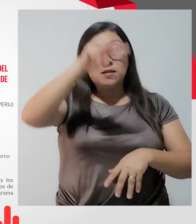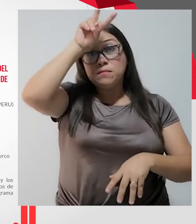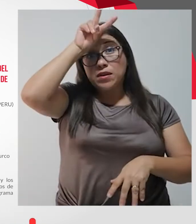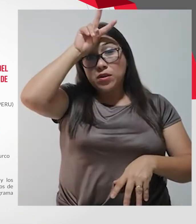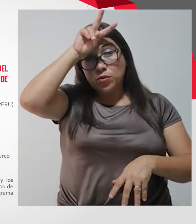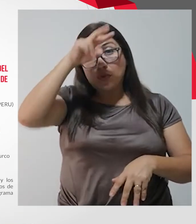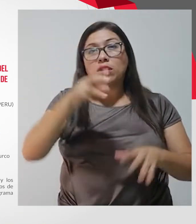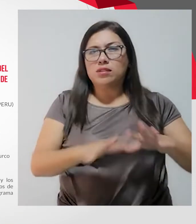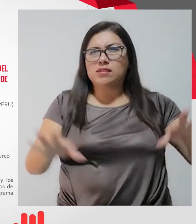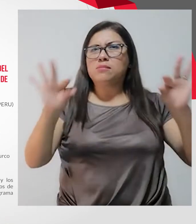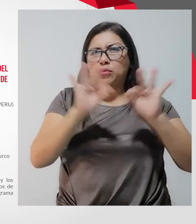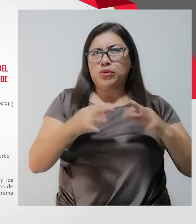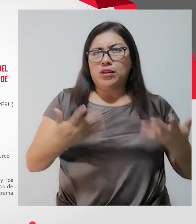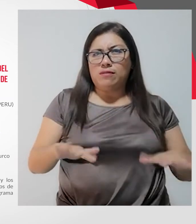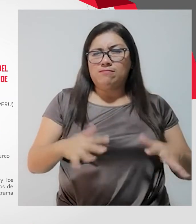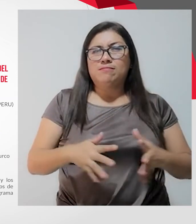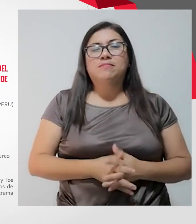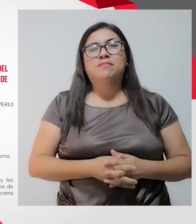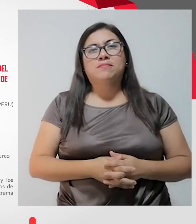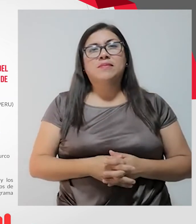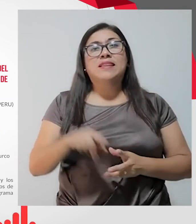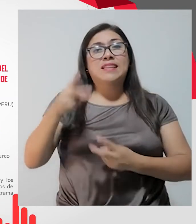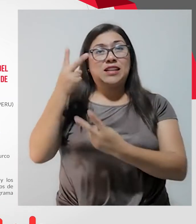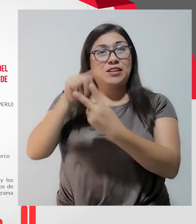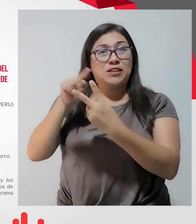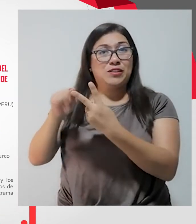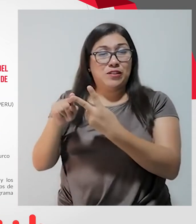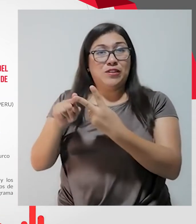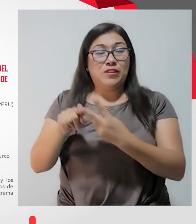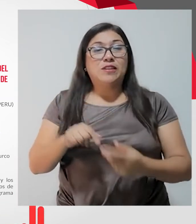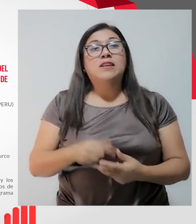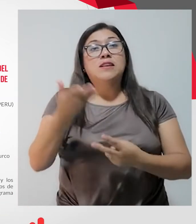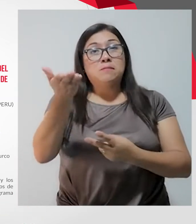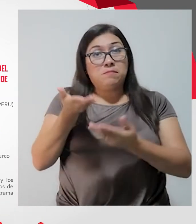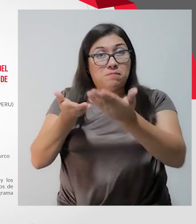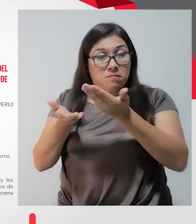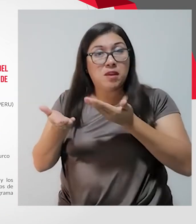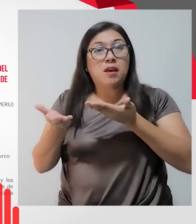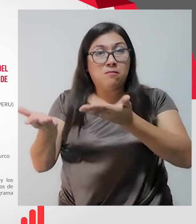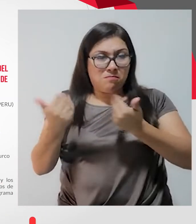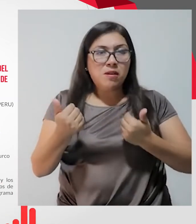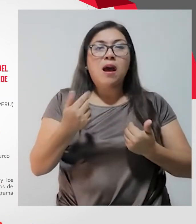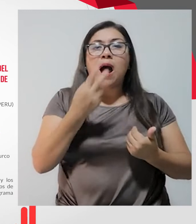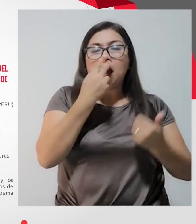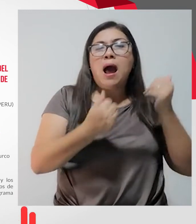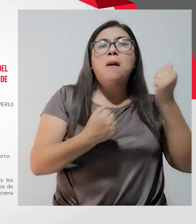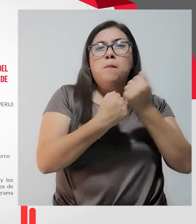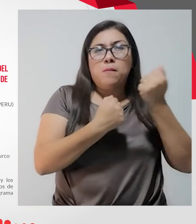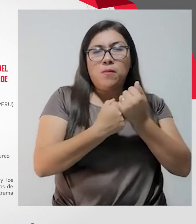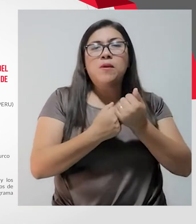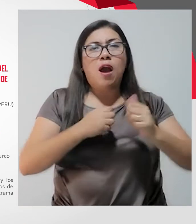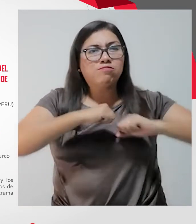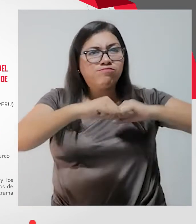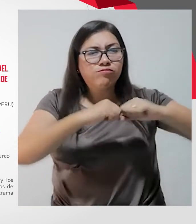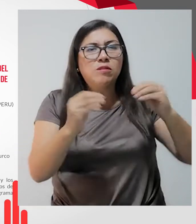en el Perú es de vital importancia. Nuestros invitados, Lacey y Luis, llegaron para apoyarnos a promover esta